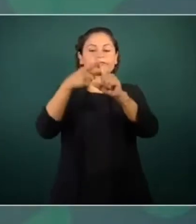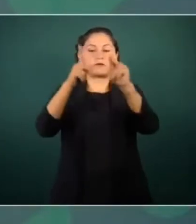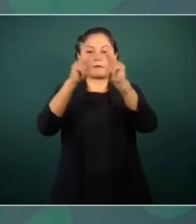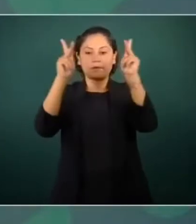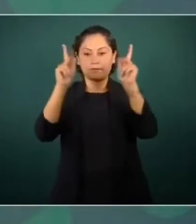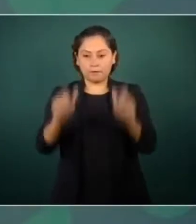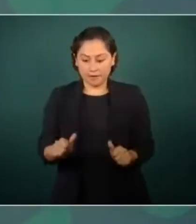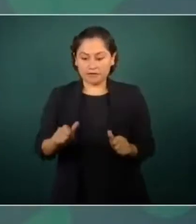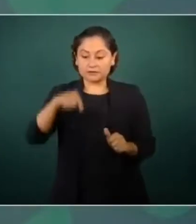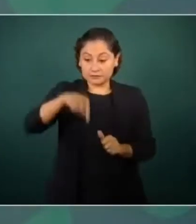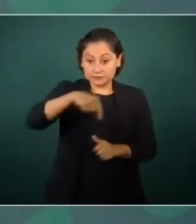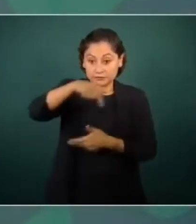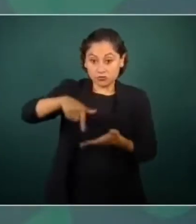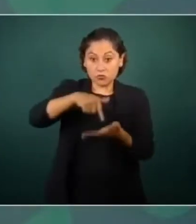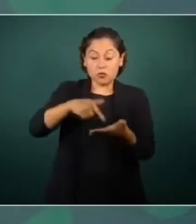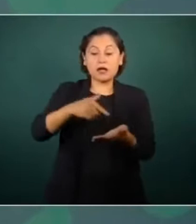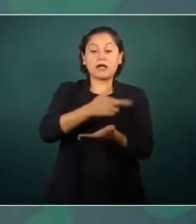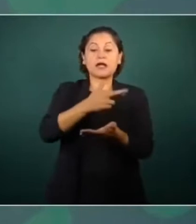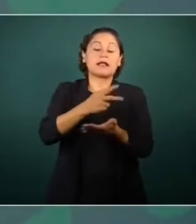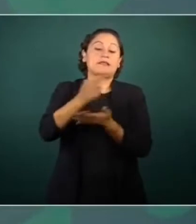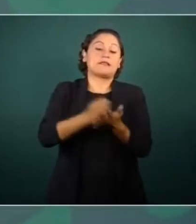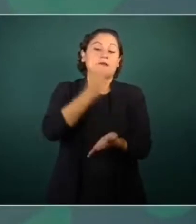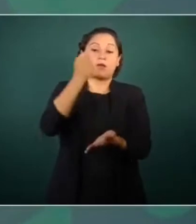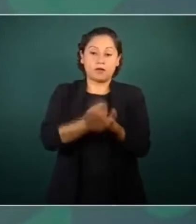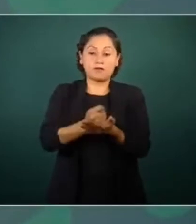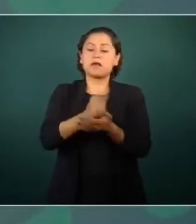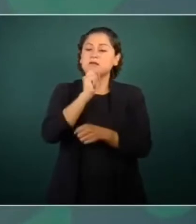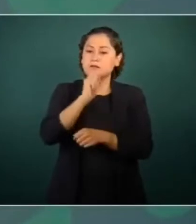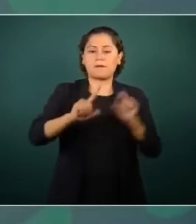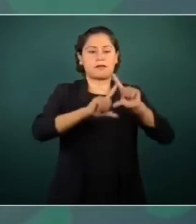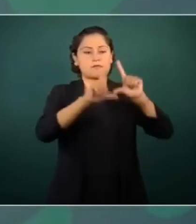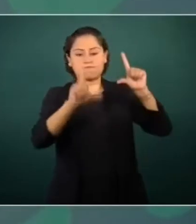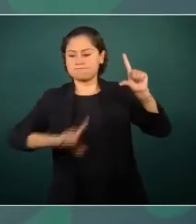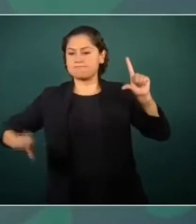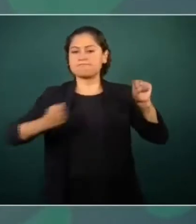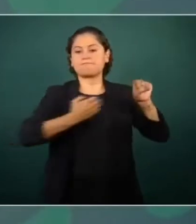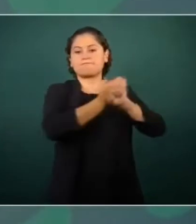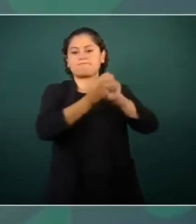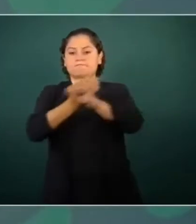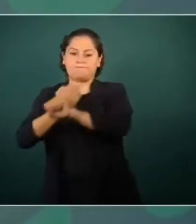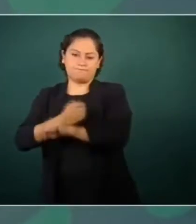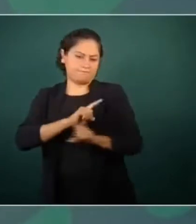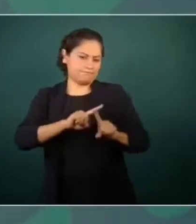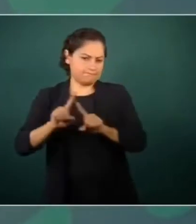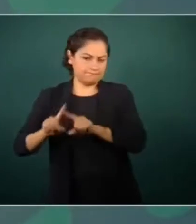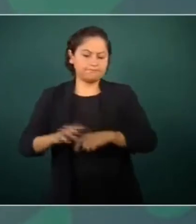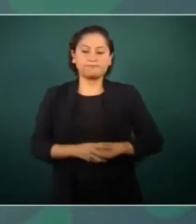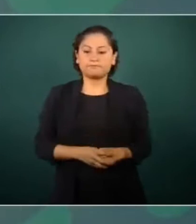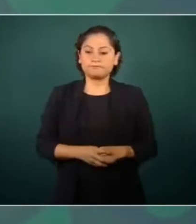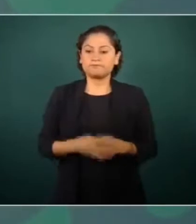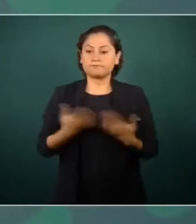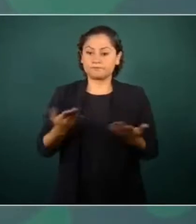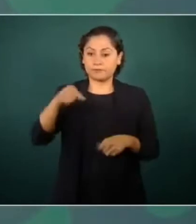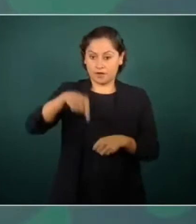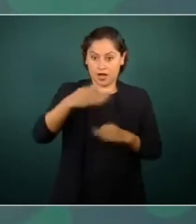el país. Vamos a tener esta conferencia